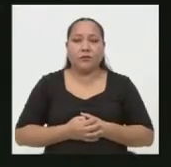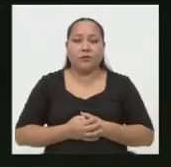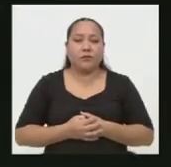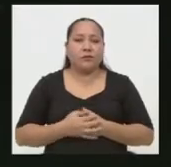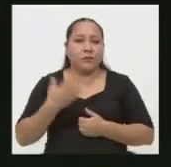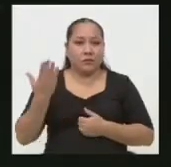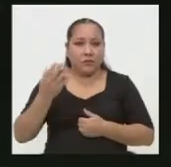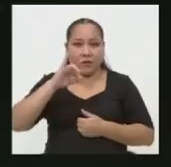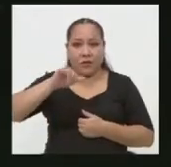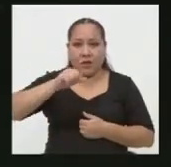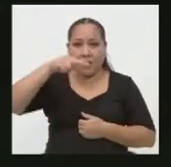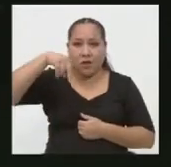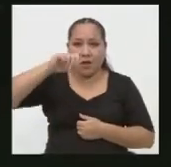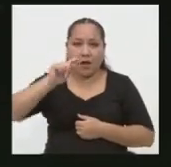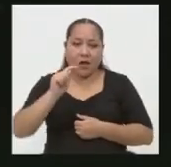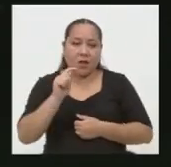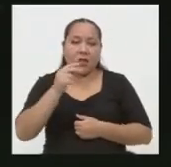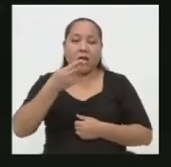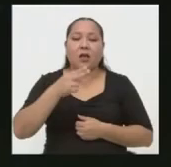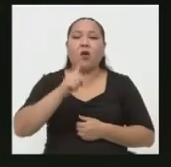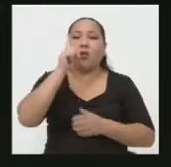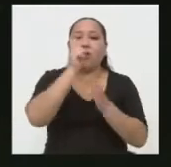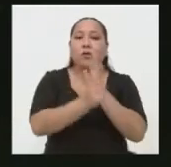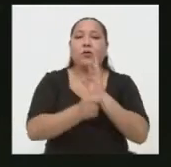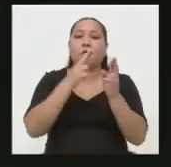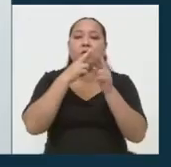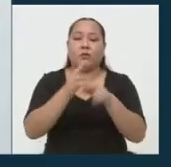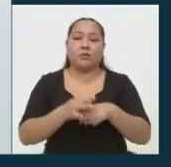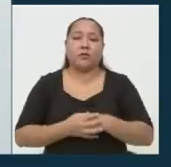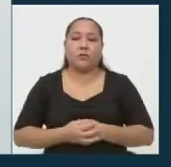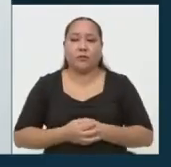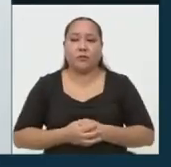Candidata Yanet del Rosario López Sánchez, tiene usted un minuto para responder.